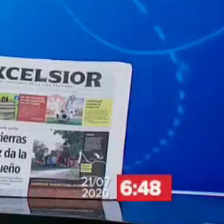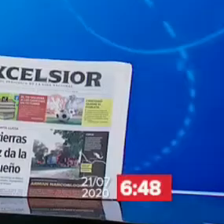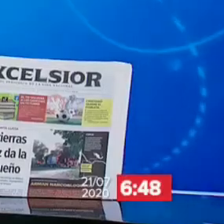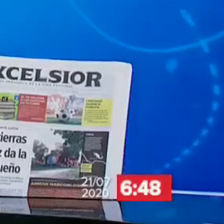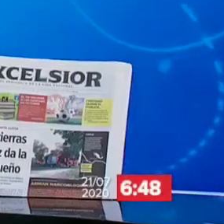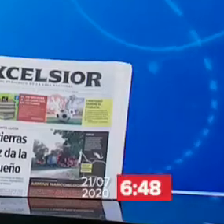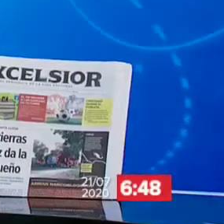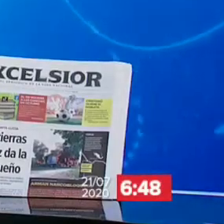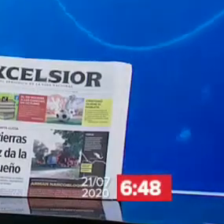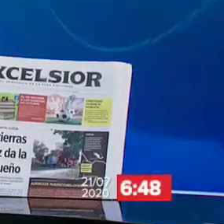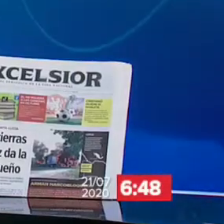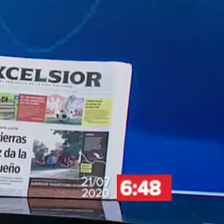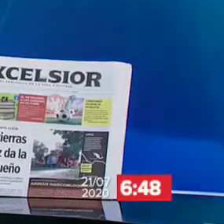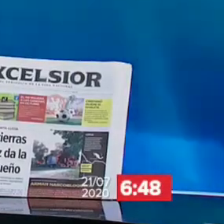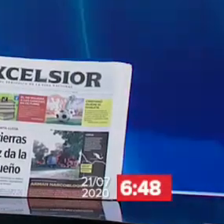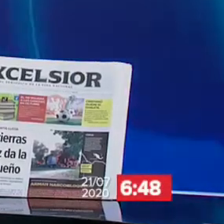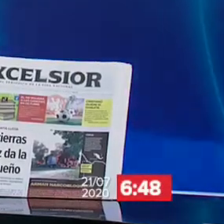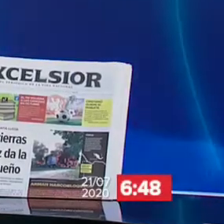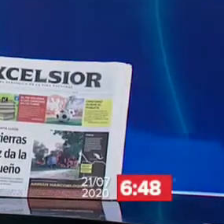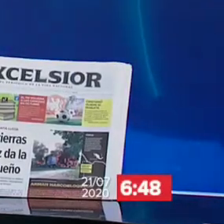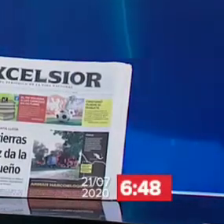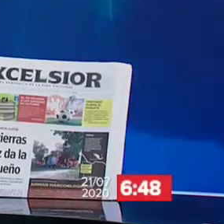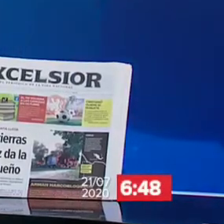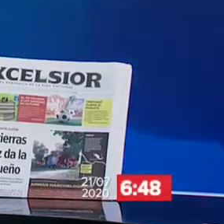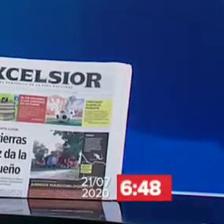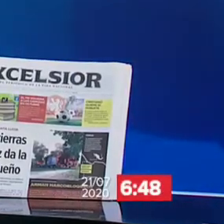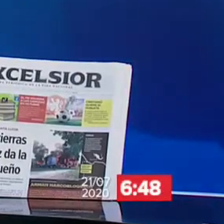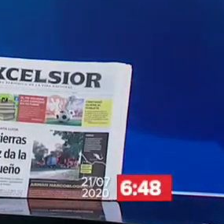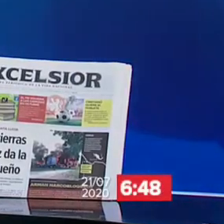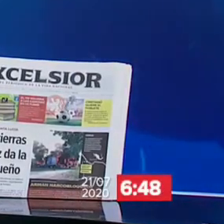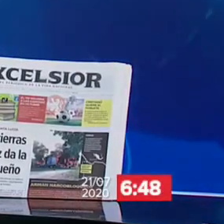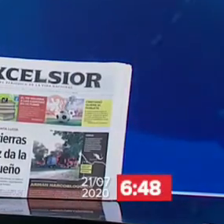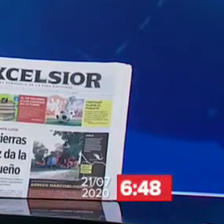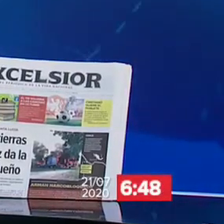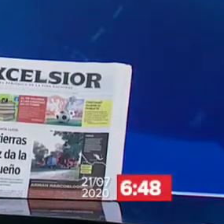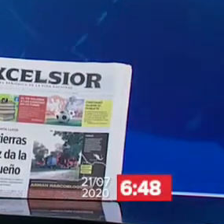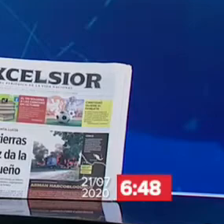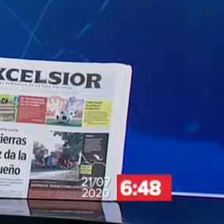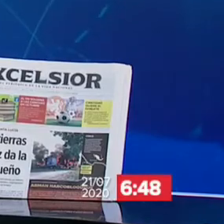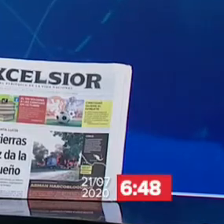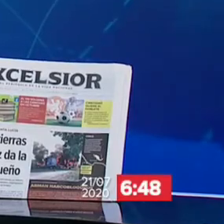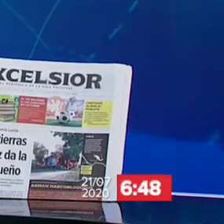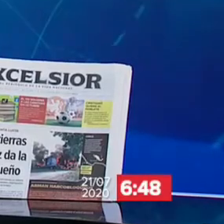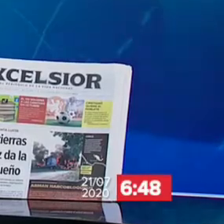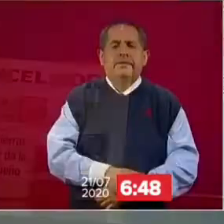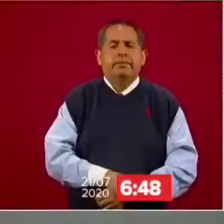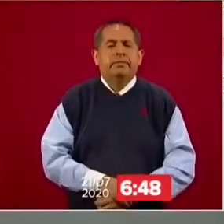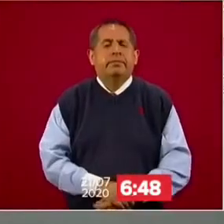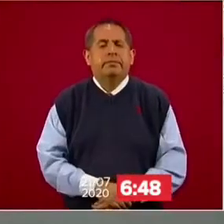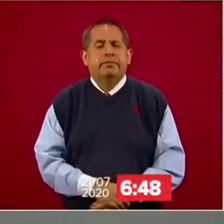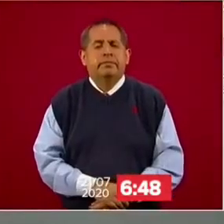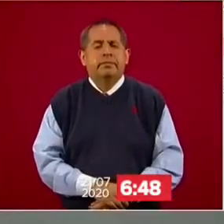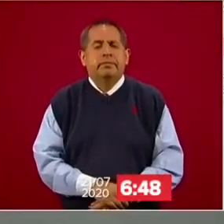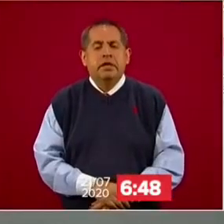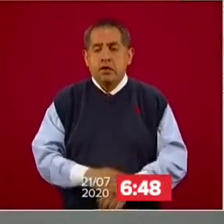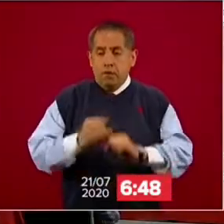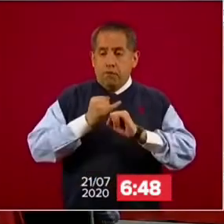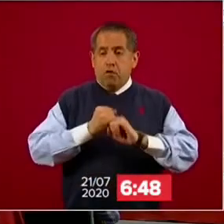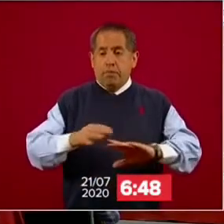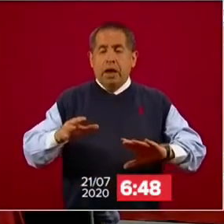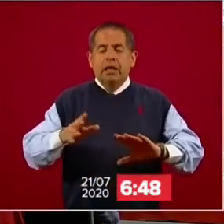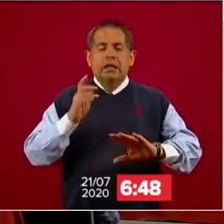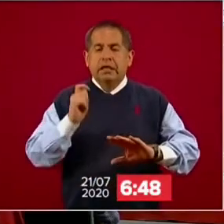Durante la conferencia de prensa diaria en la que se dan a conocer los avances de los programas del bienestar, la secretaria del bienestar María Luisa Alvores y la